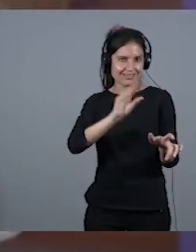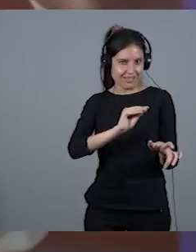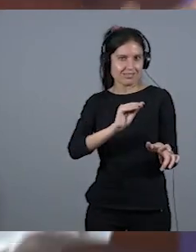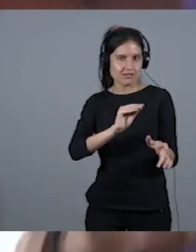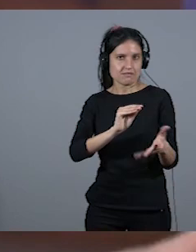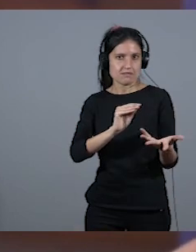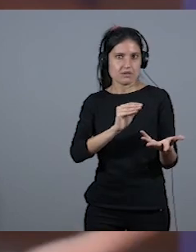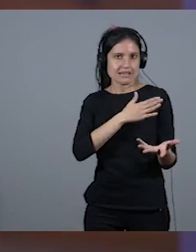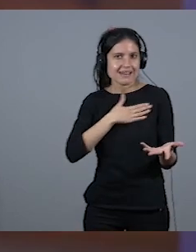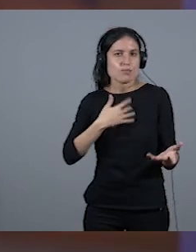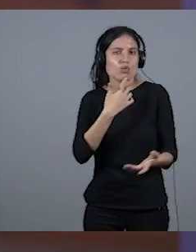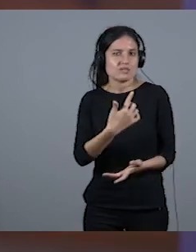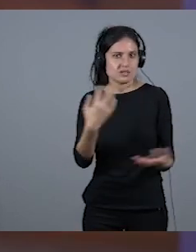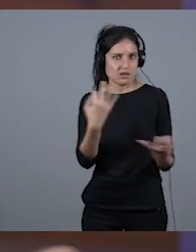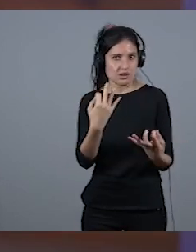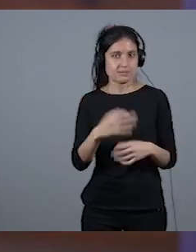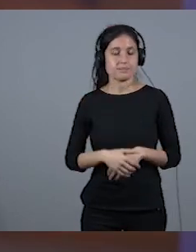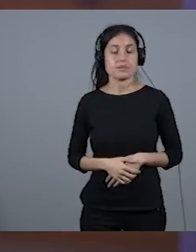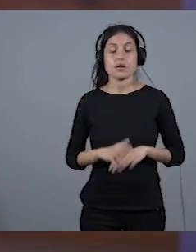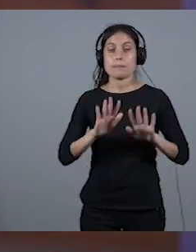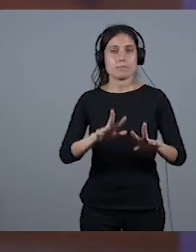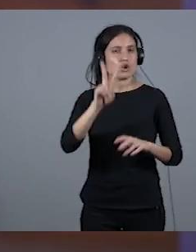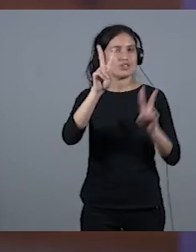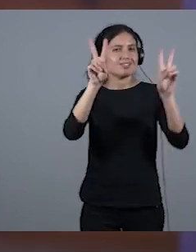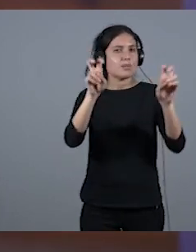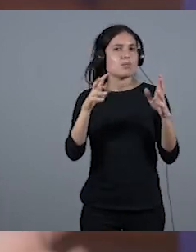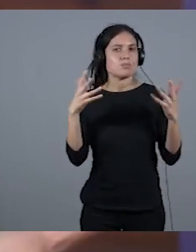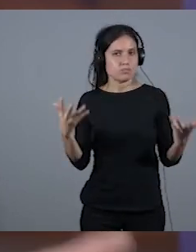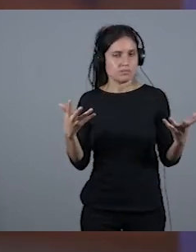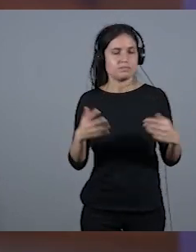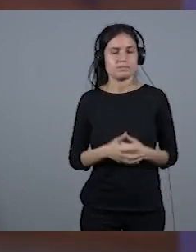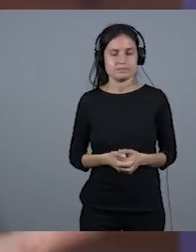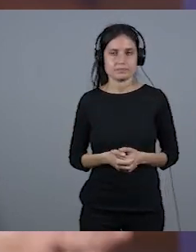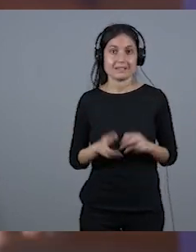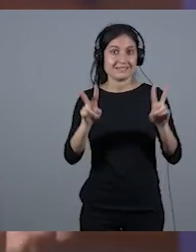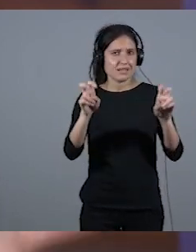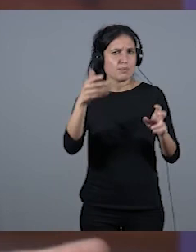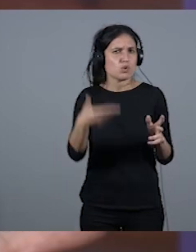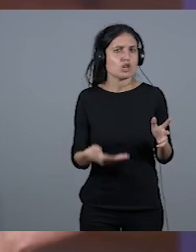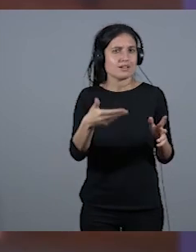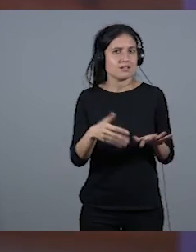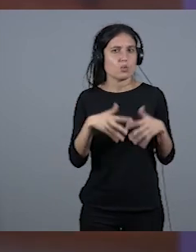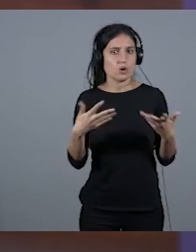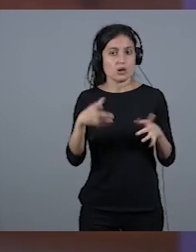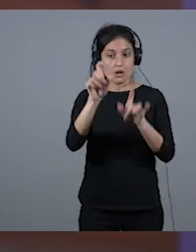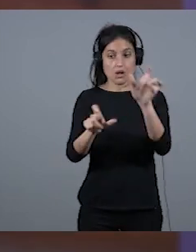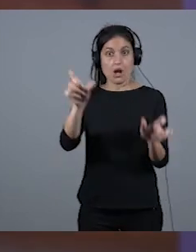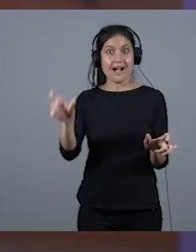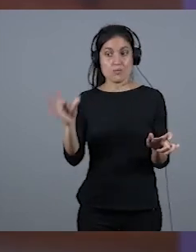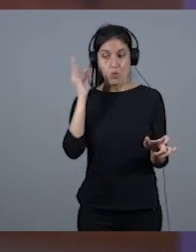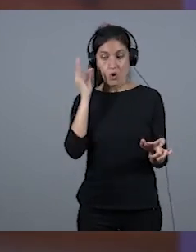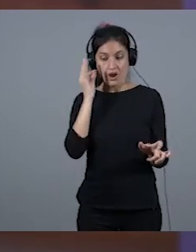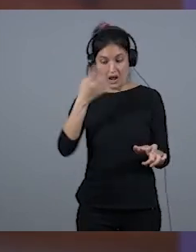gente entienda lo que queremos decir, pero es que la cuestión de fondo es otra. La cuestión de fondo es que a las mujeres se nos exigen